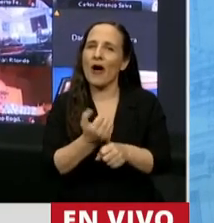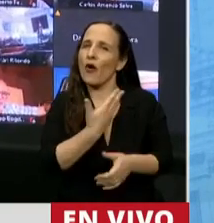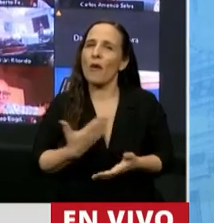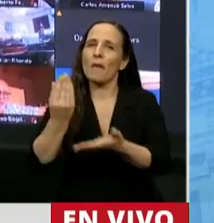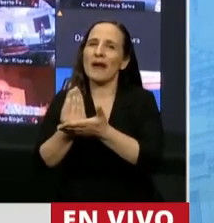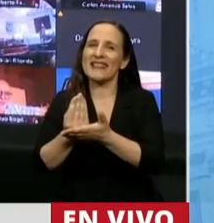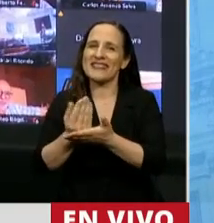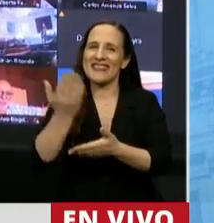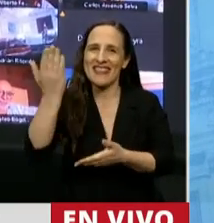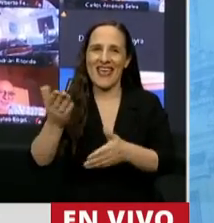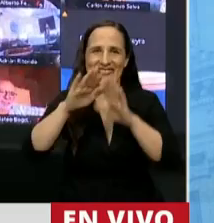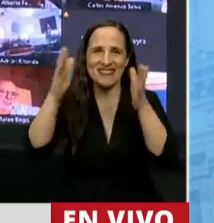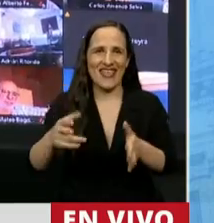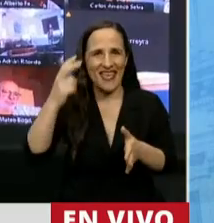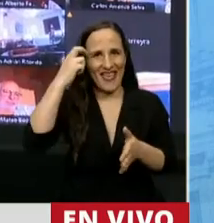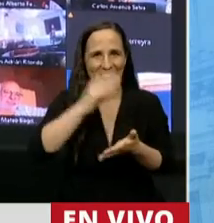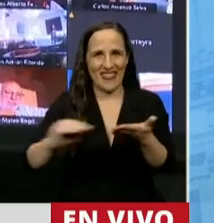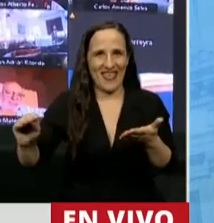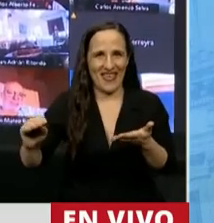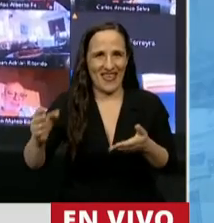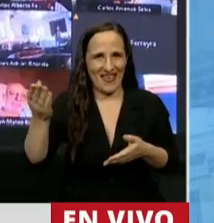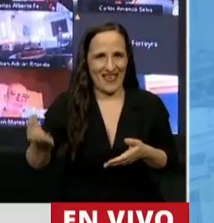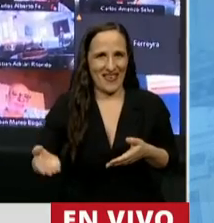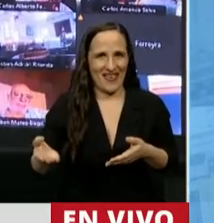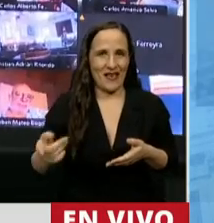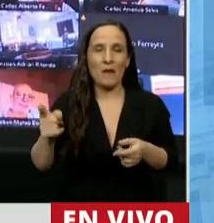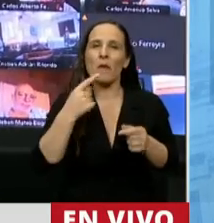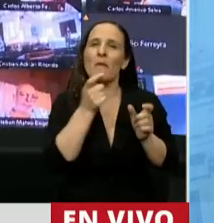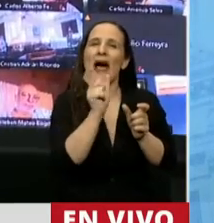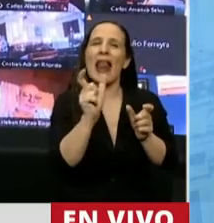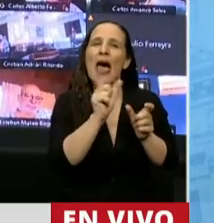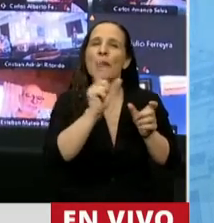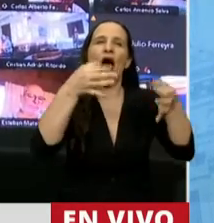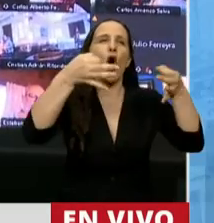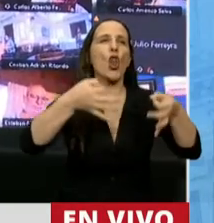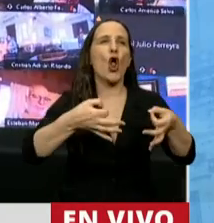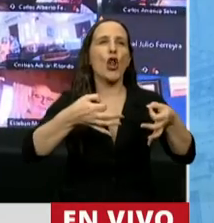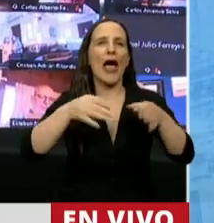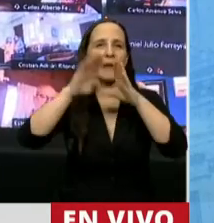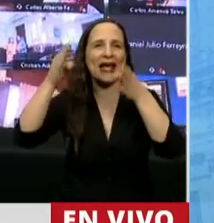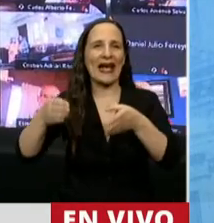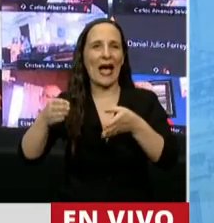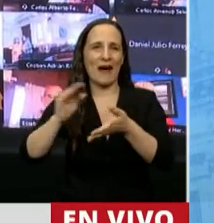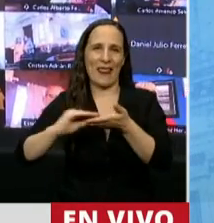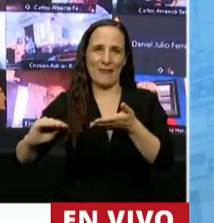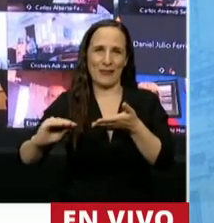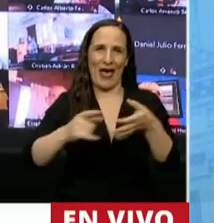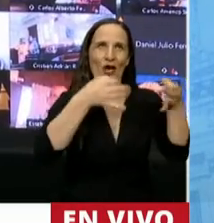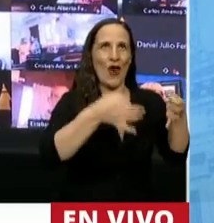Cámara, en la medida que quiera seguir llamándose Honorable Cámara de Diputados. Gracias, Presidente.